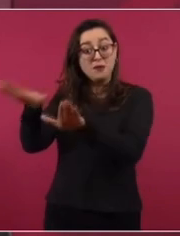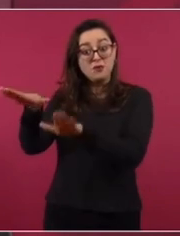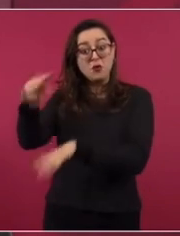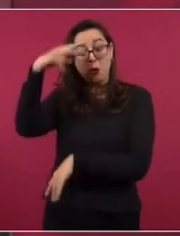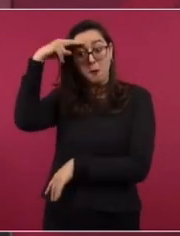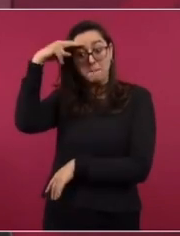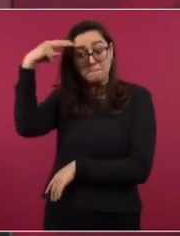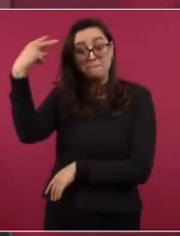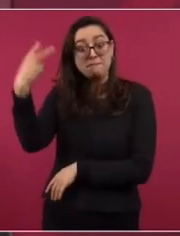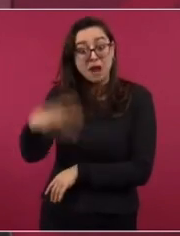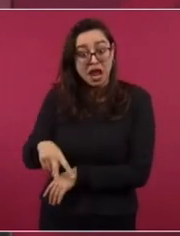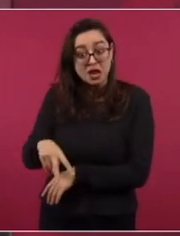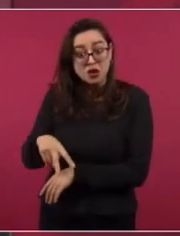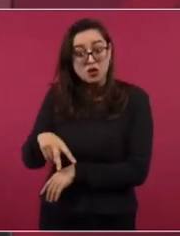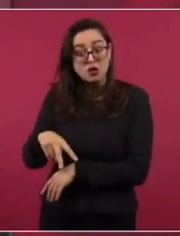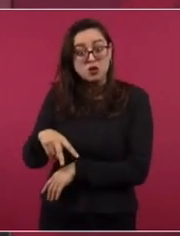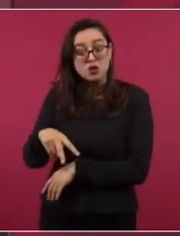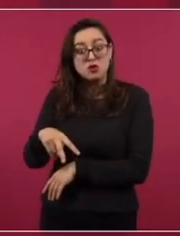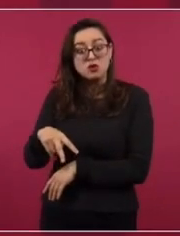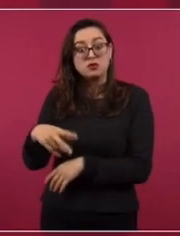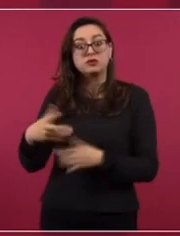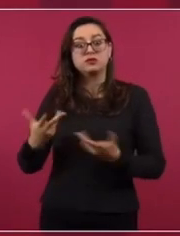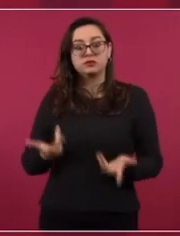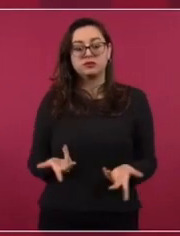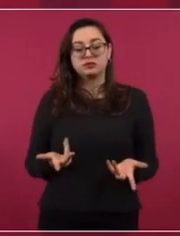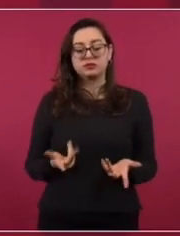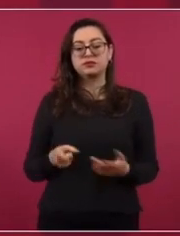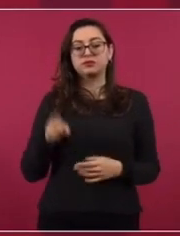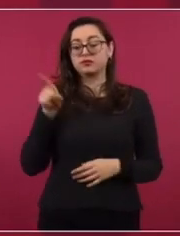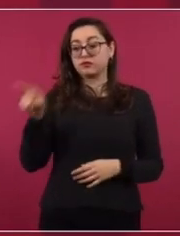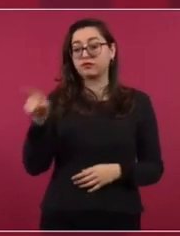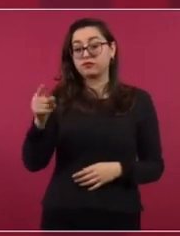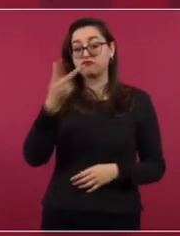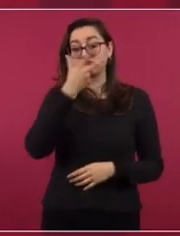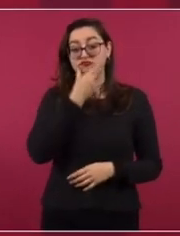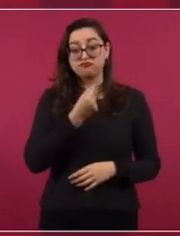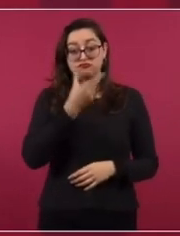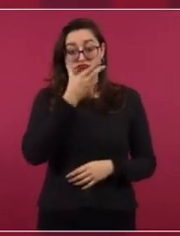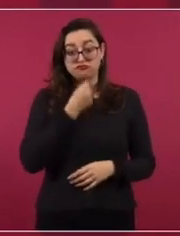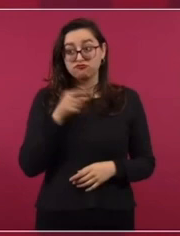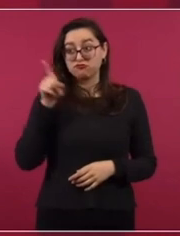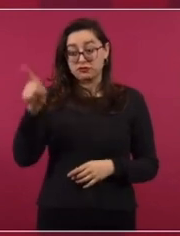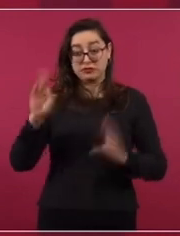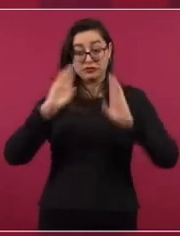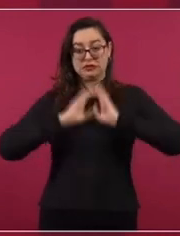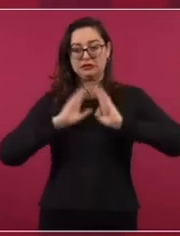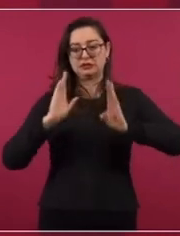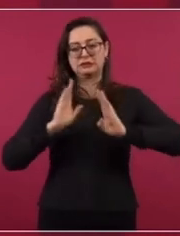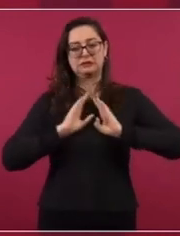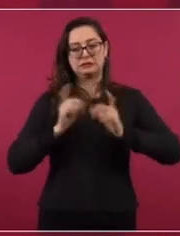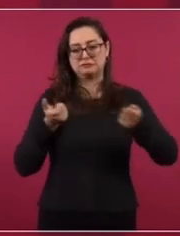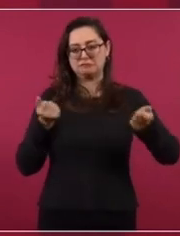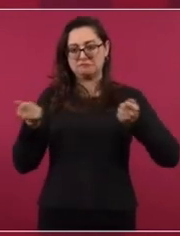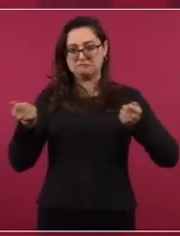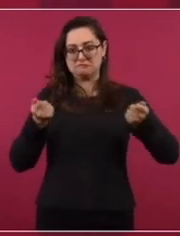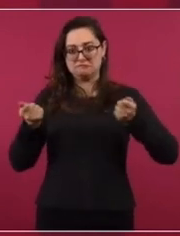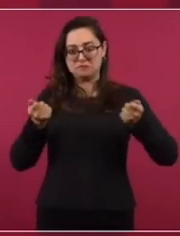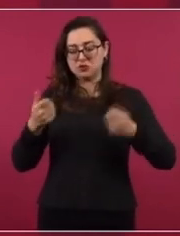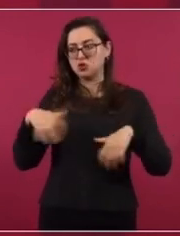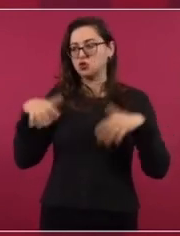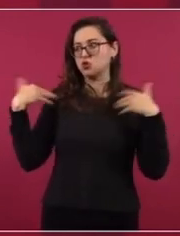el encargado de la misión. Hijo de un